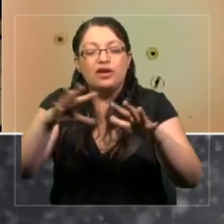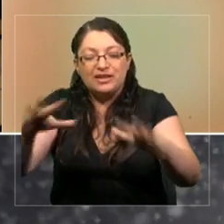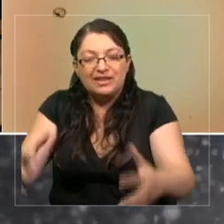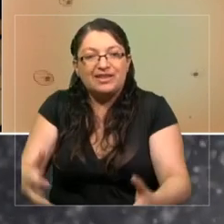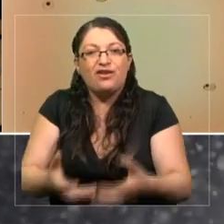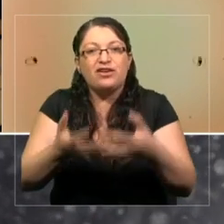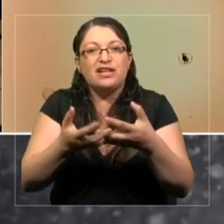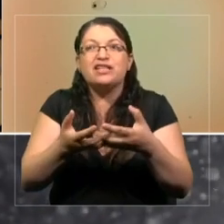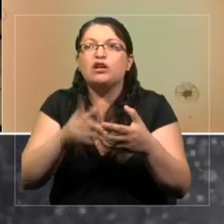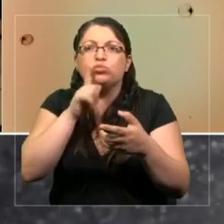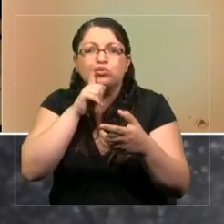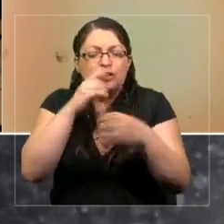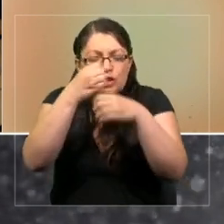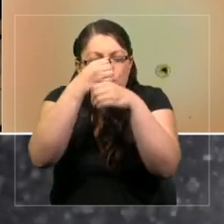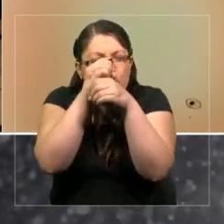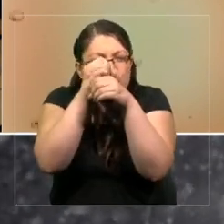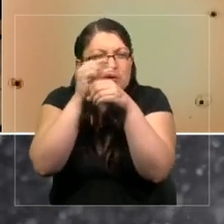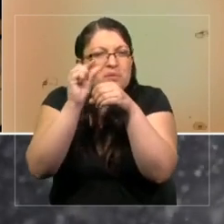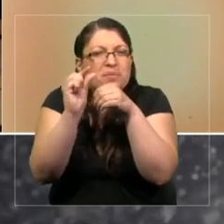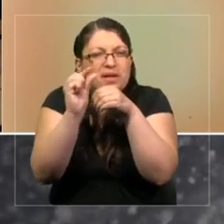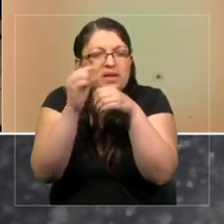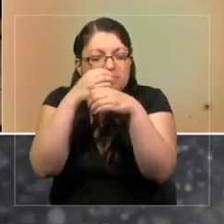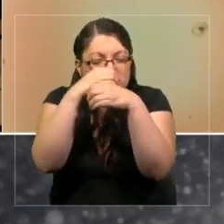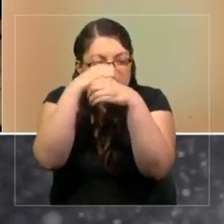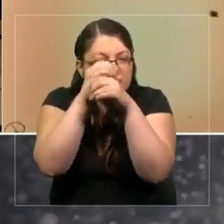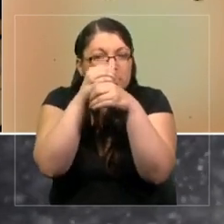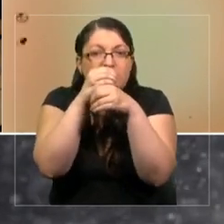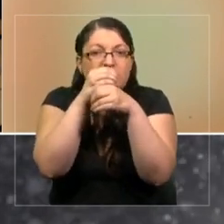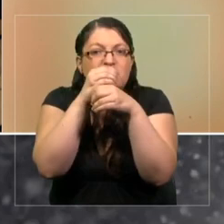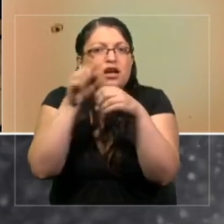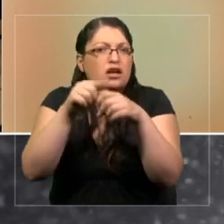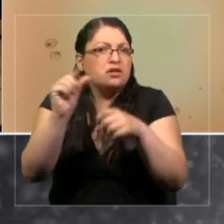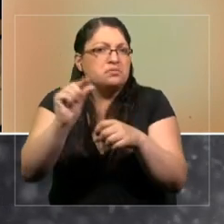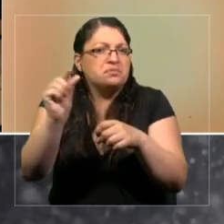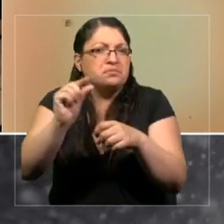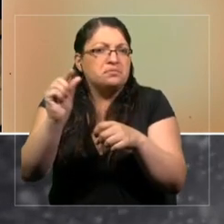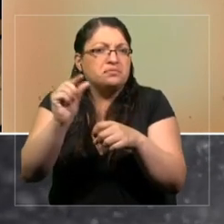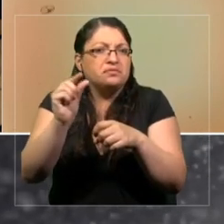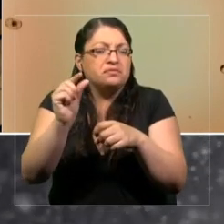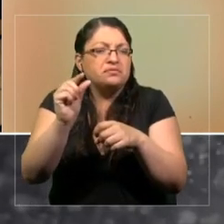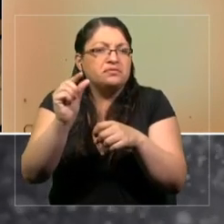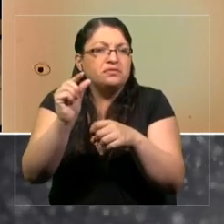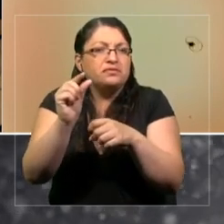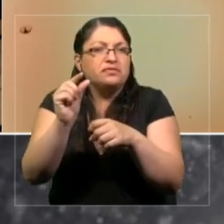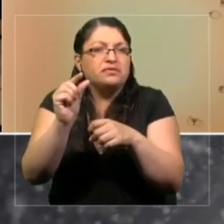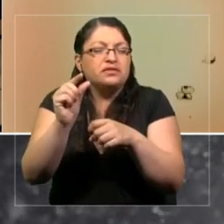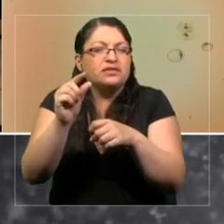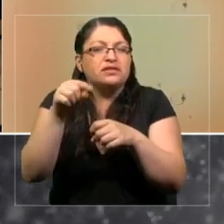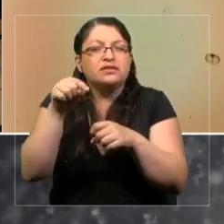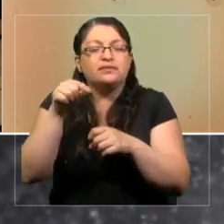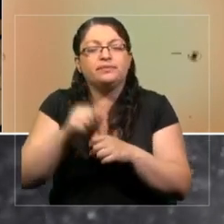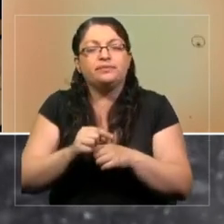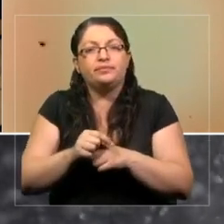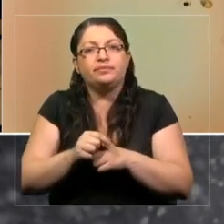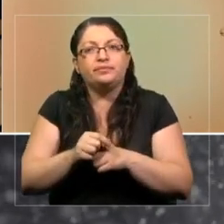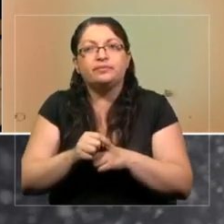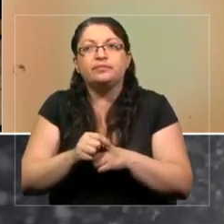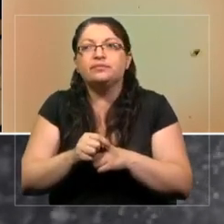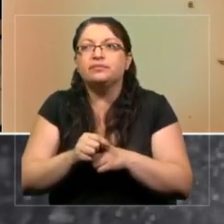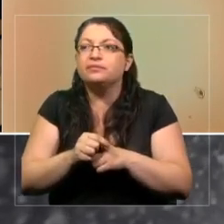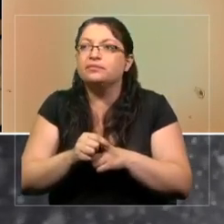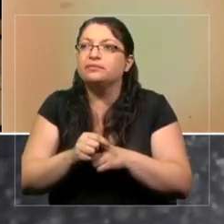microscopio que es bastante económico y es modular. Se ve por